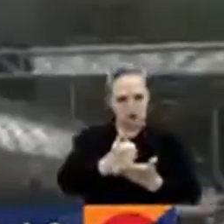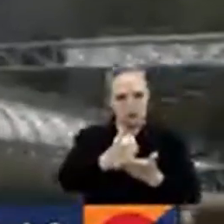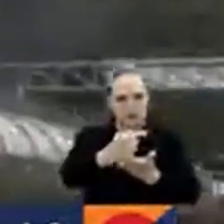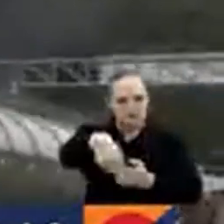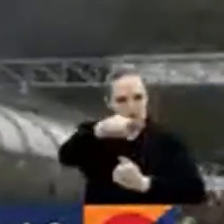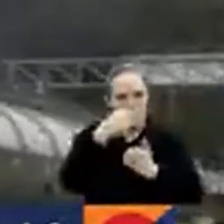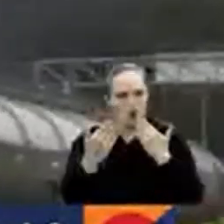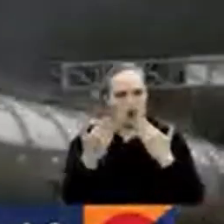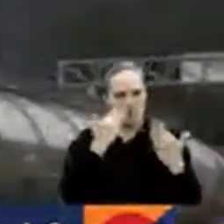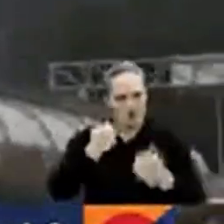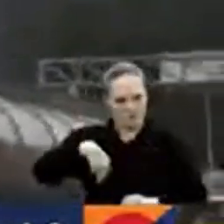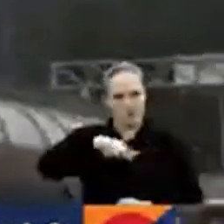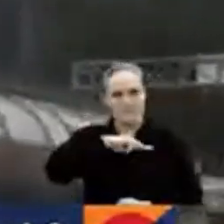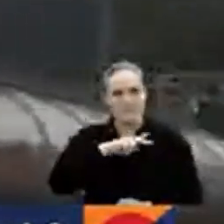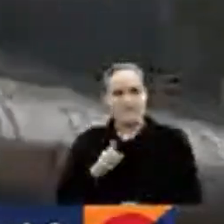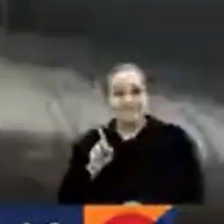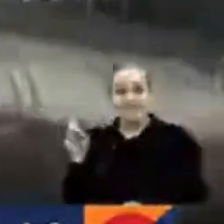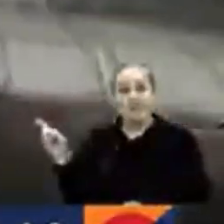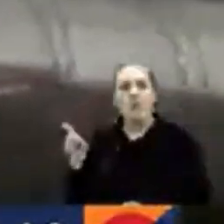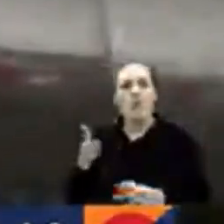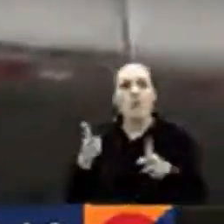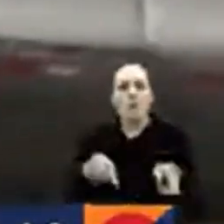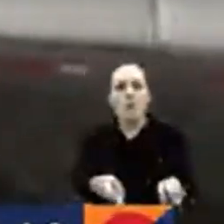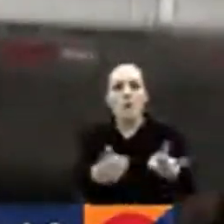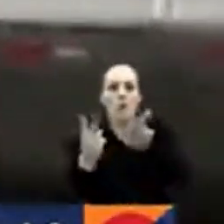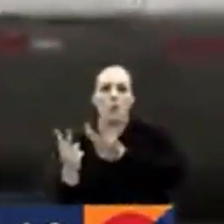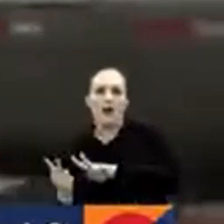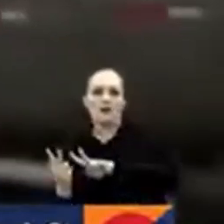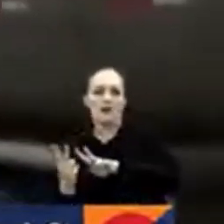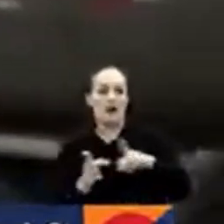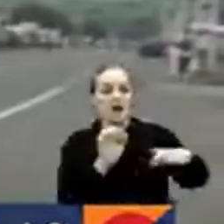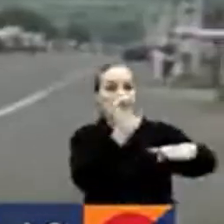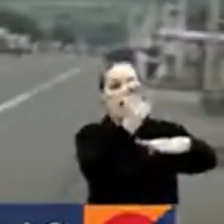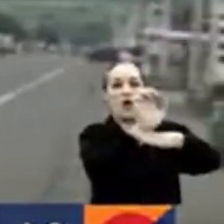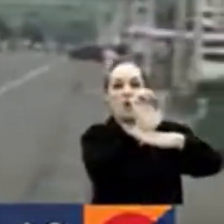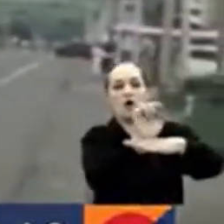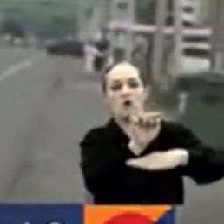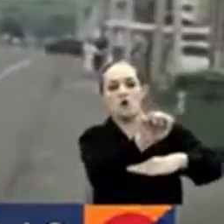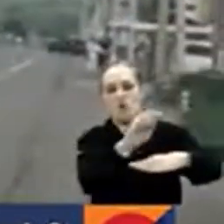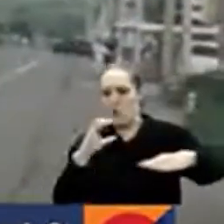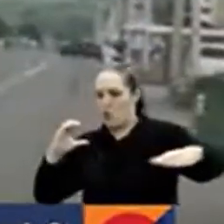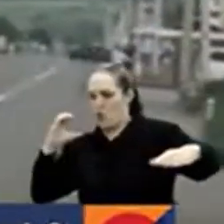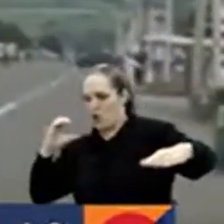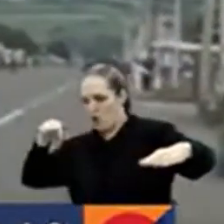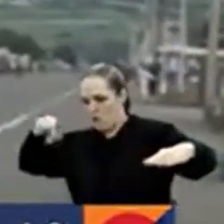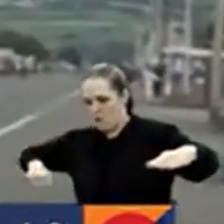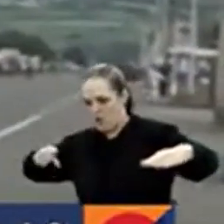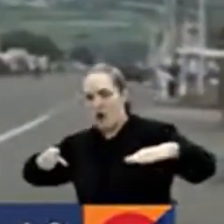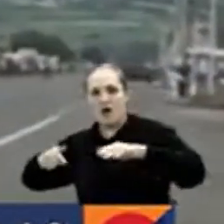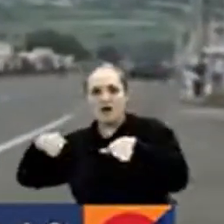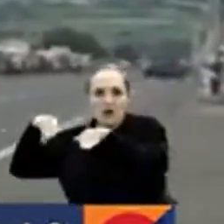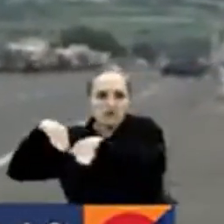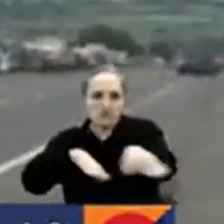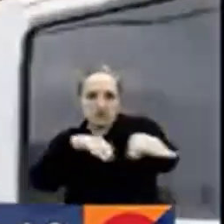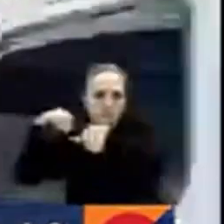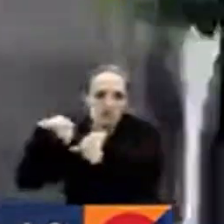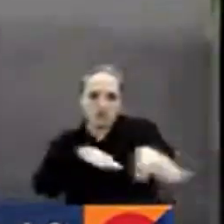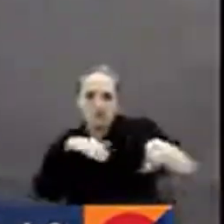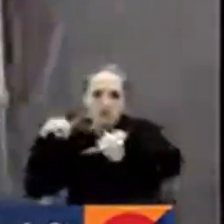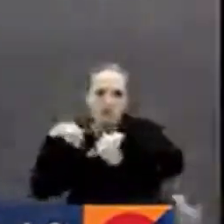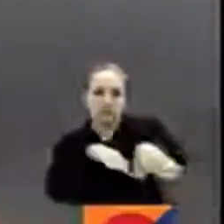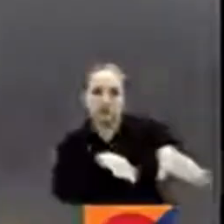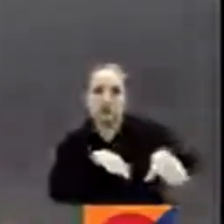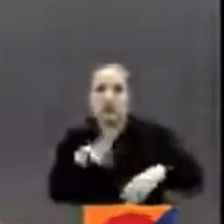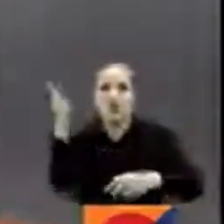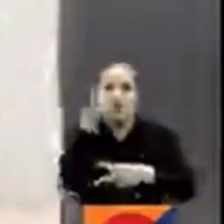De esta manera el puente internacional Rumichaca entre Ecuador y Colombia abrió sus puertas para las más de 800 tractomulas que